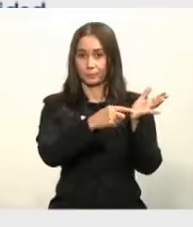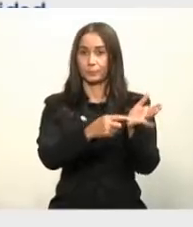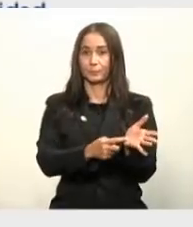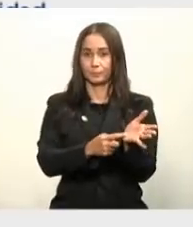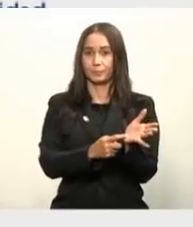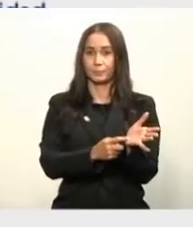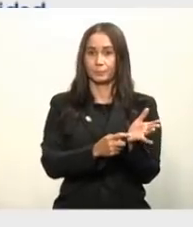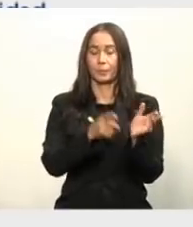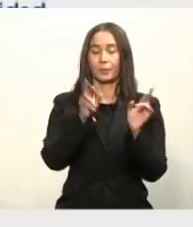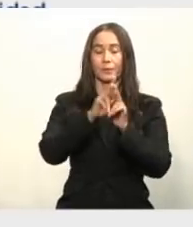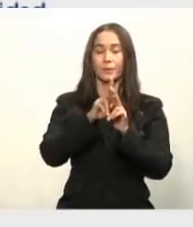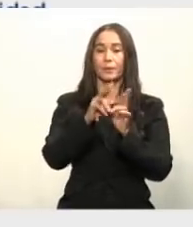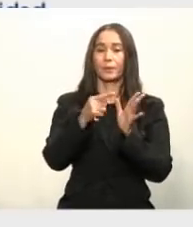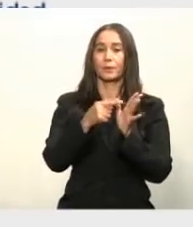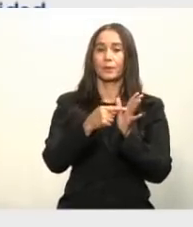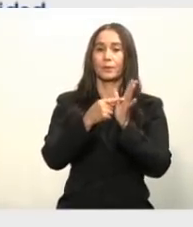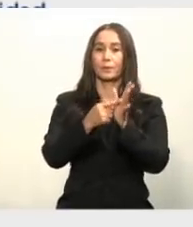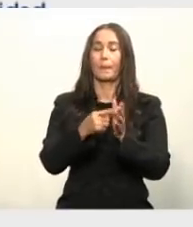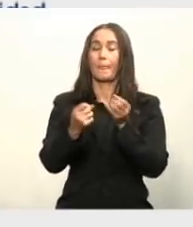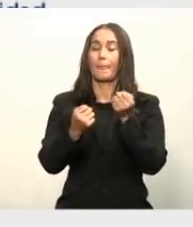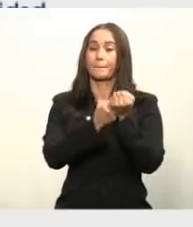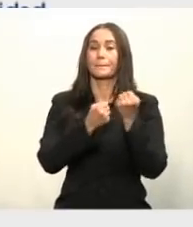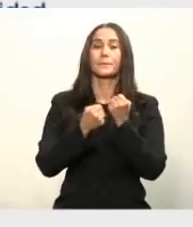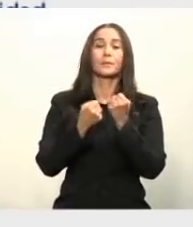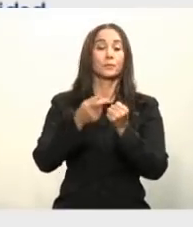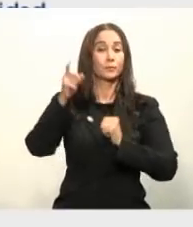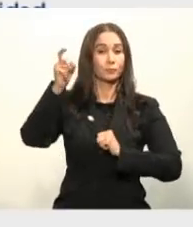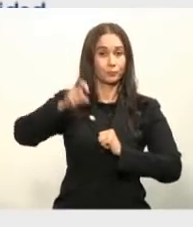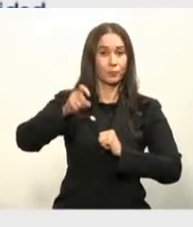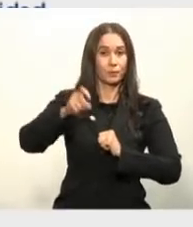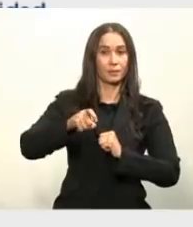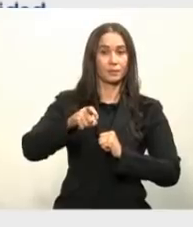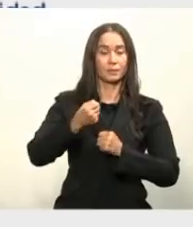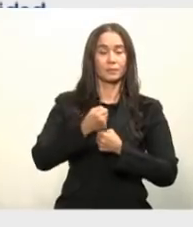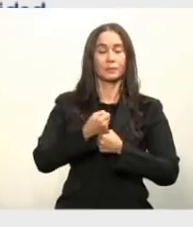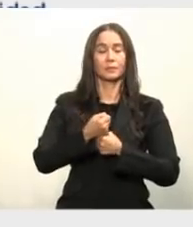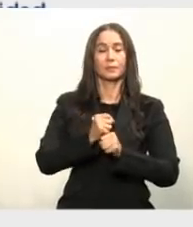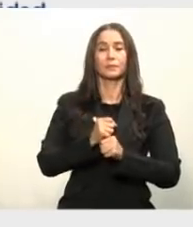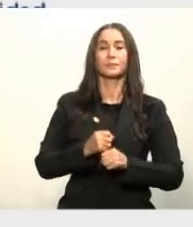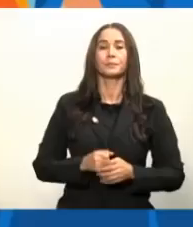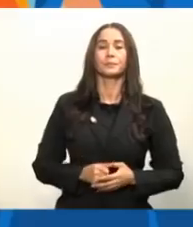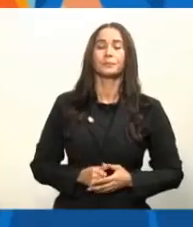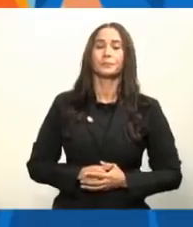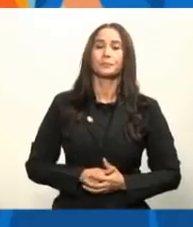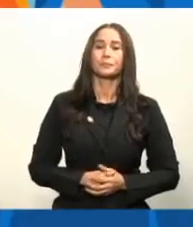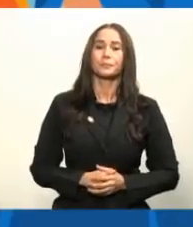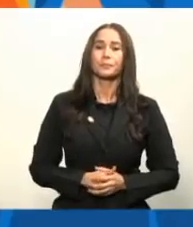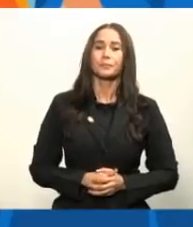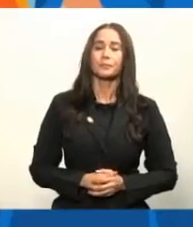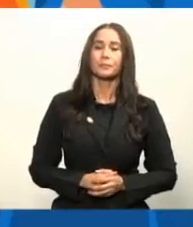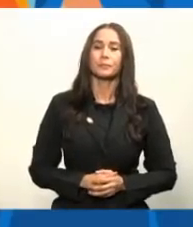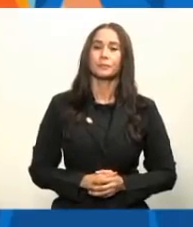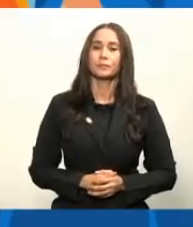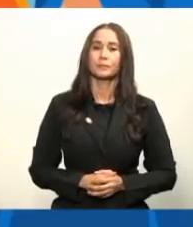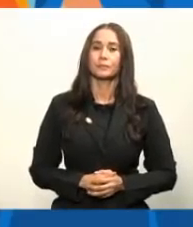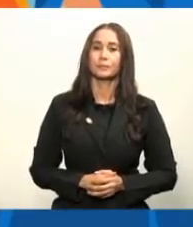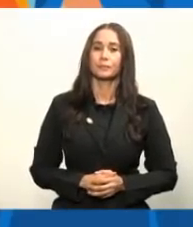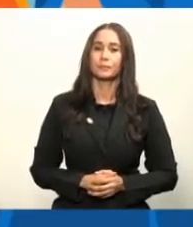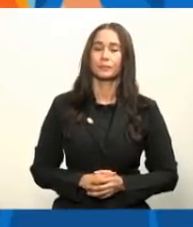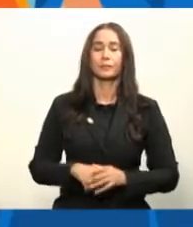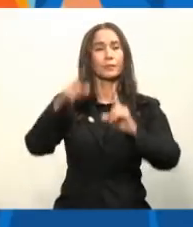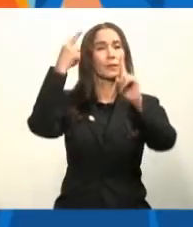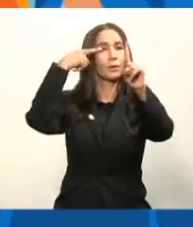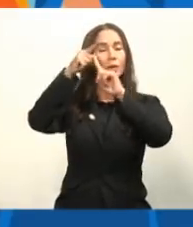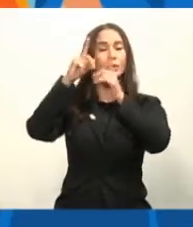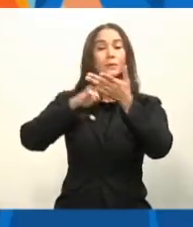y con la representación y los aportes apropiados de las partes afectadas. Los objetivos del